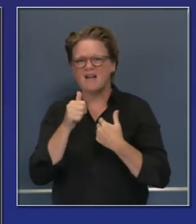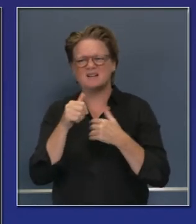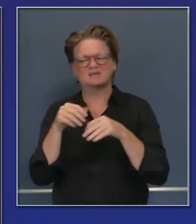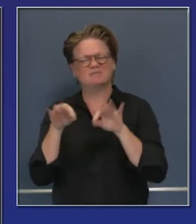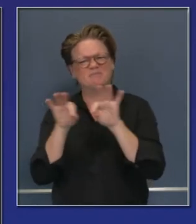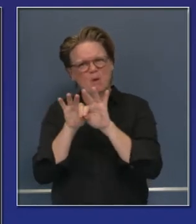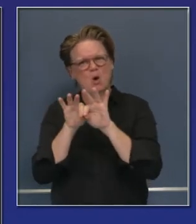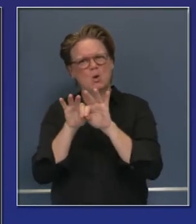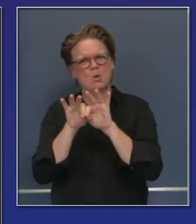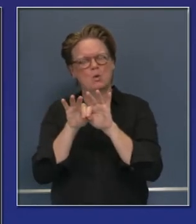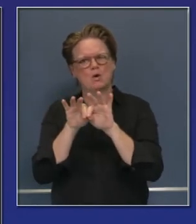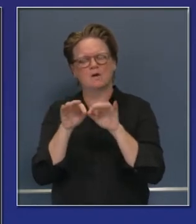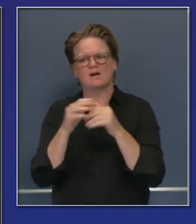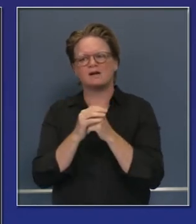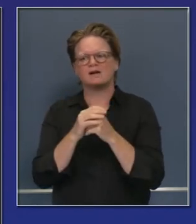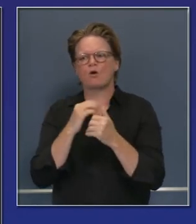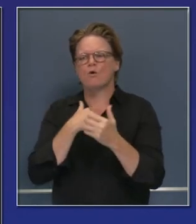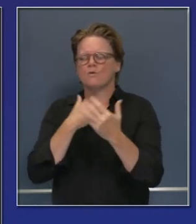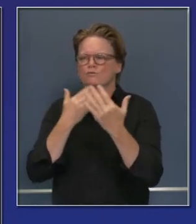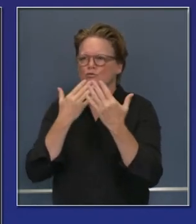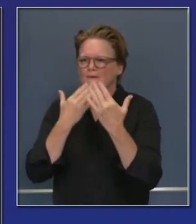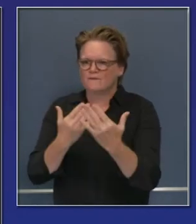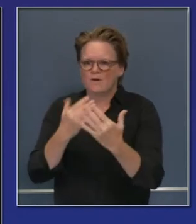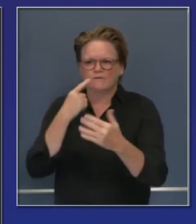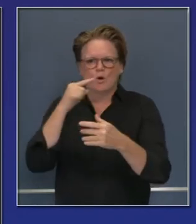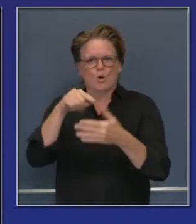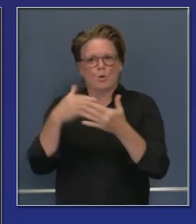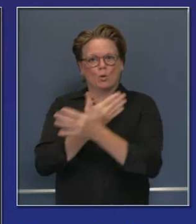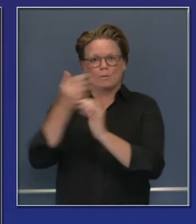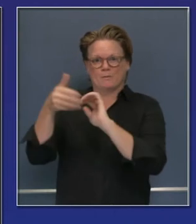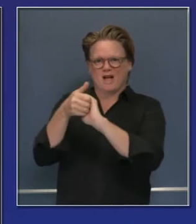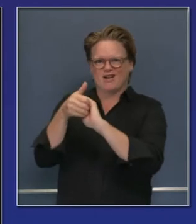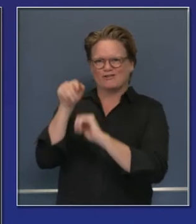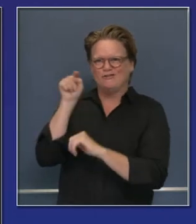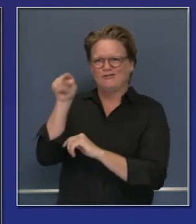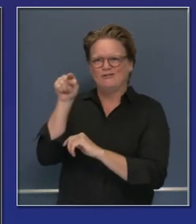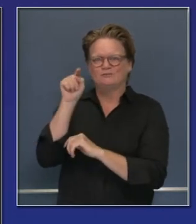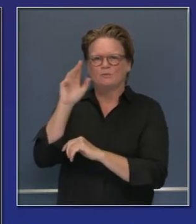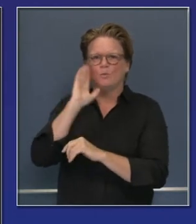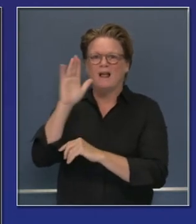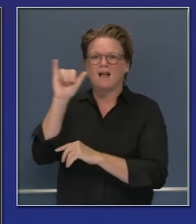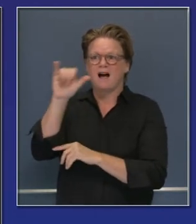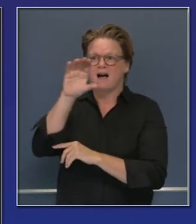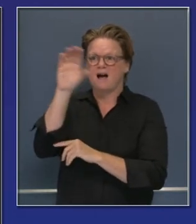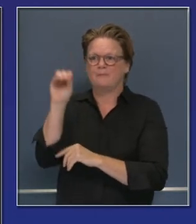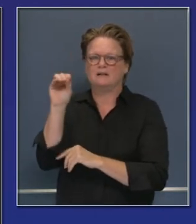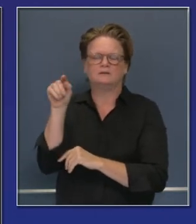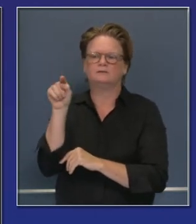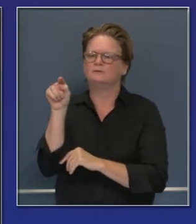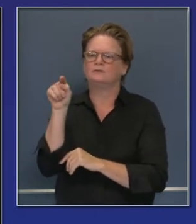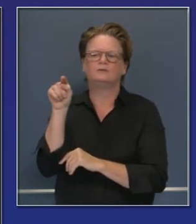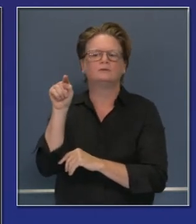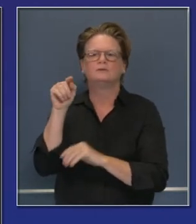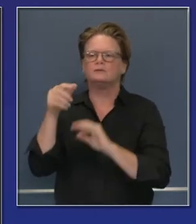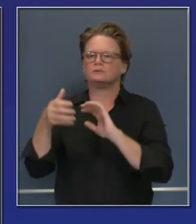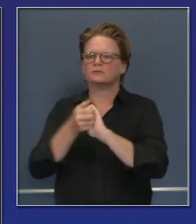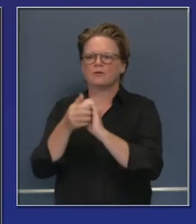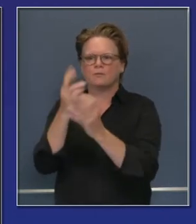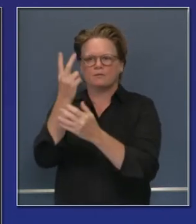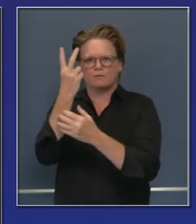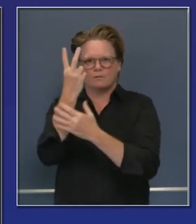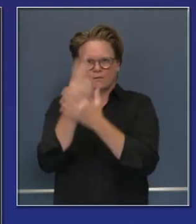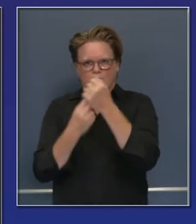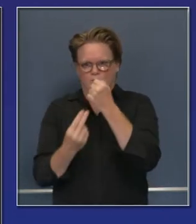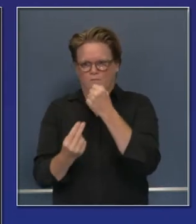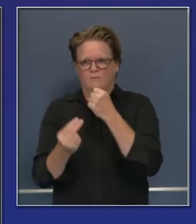que este arreglo nos permitirá no solamente hacer pruebas para el COVID-19, pero también para la influenza. Ahora que se